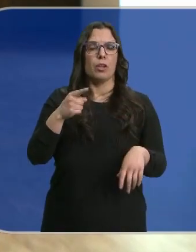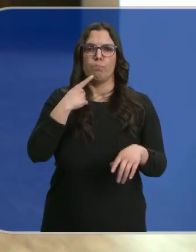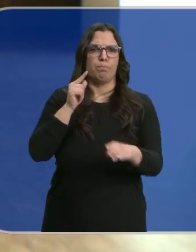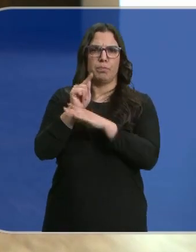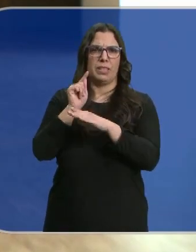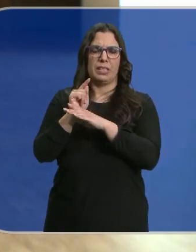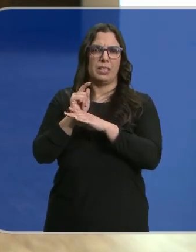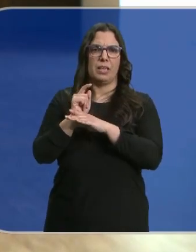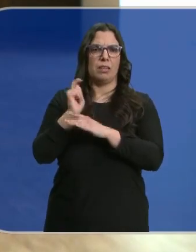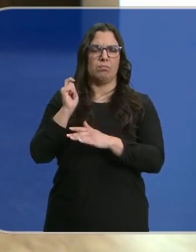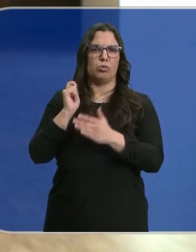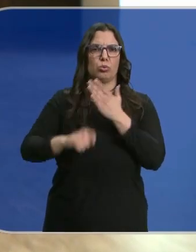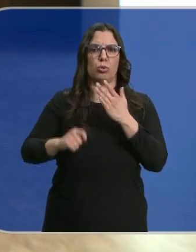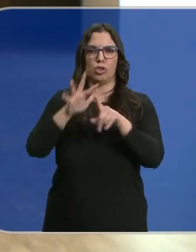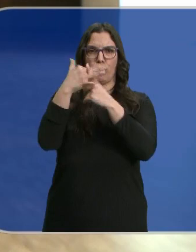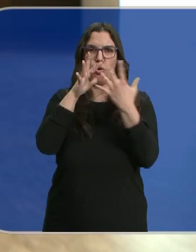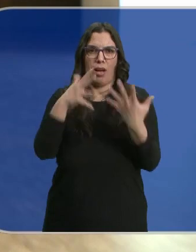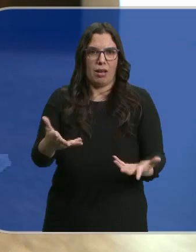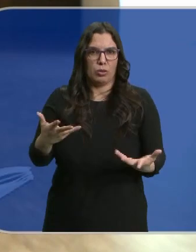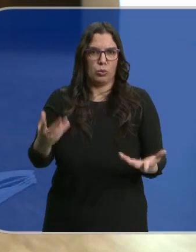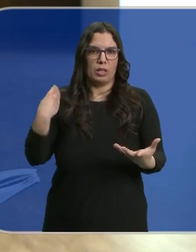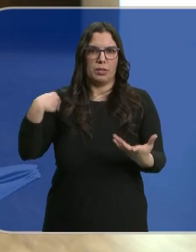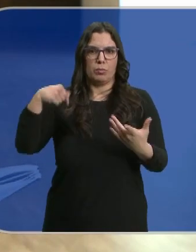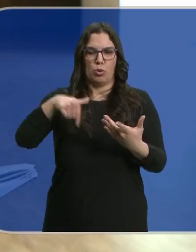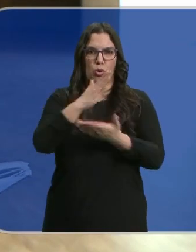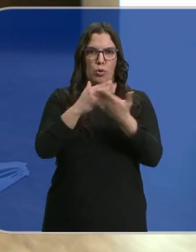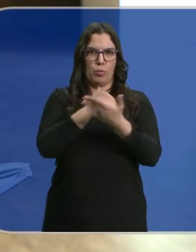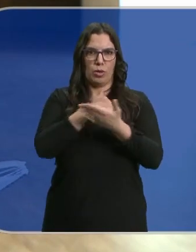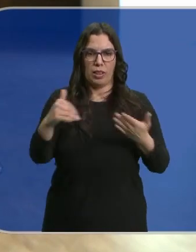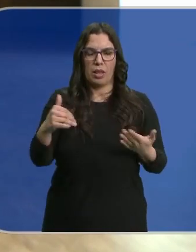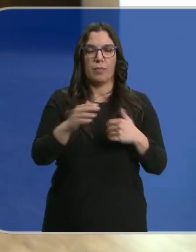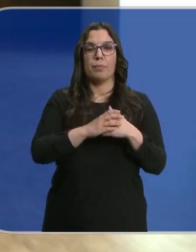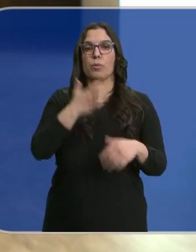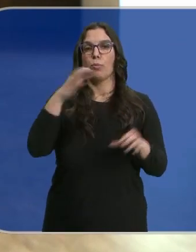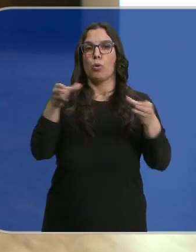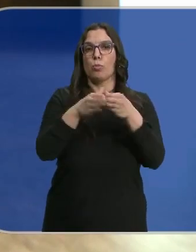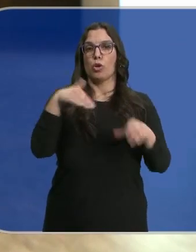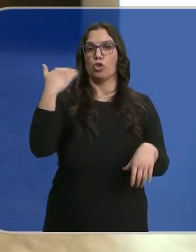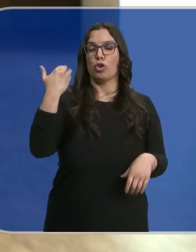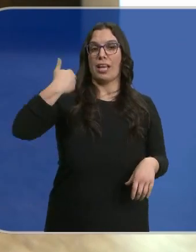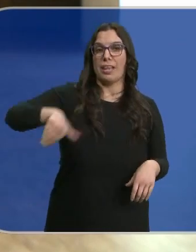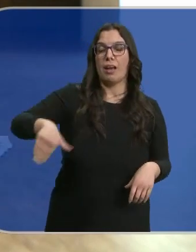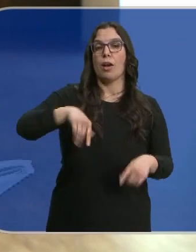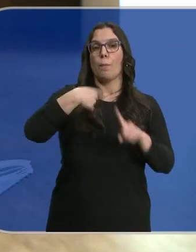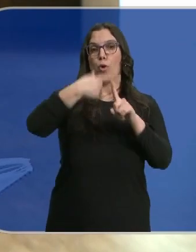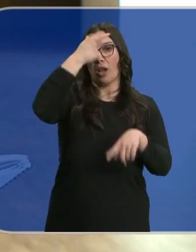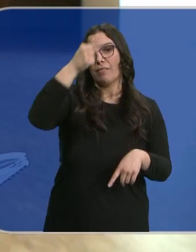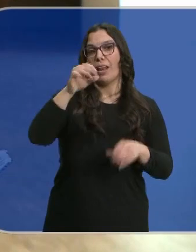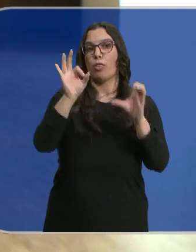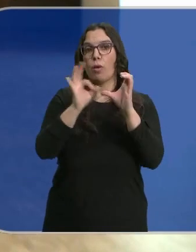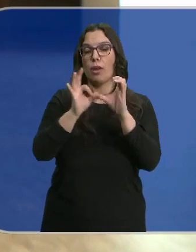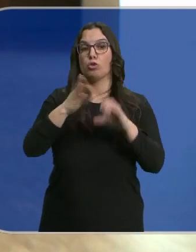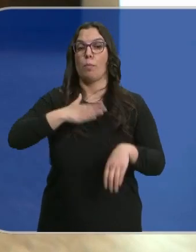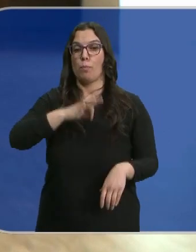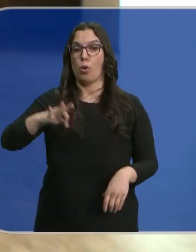muy críticos con la situación actual por la que pasa esta comunidad autónoma. Para Soria, allá, por Ávila, Ciudadanos y Podemos